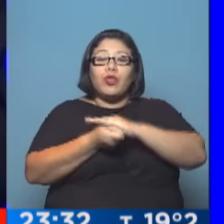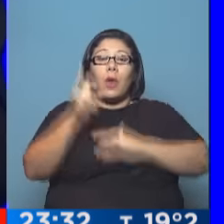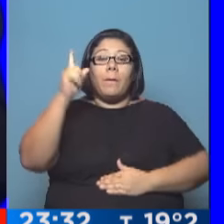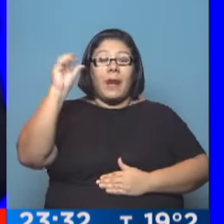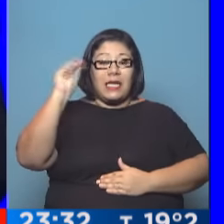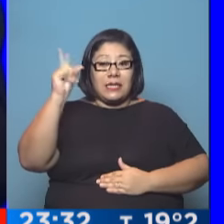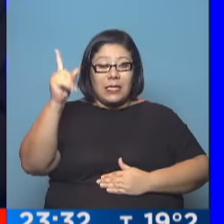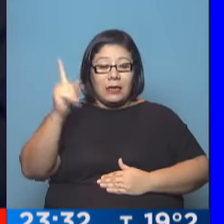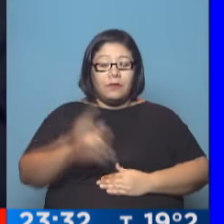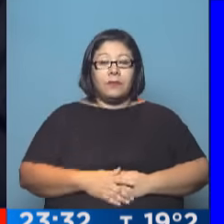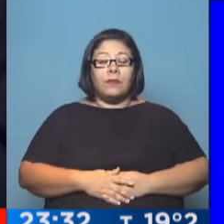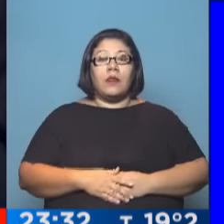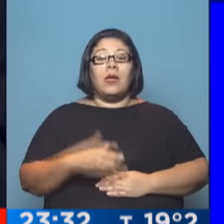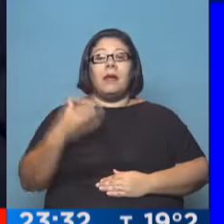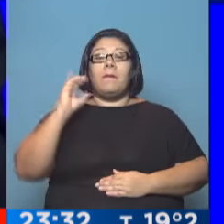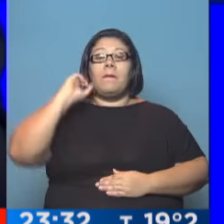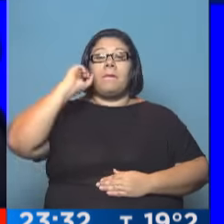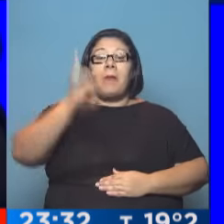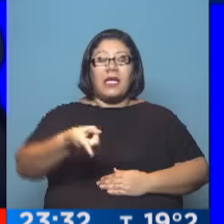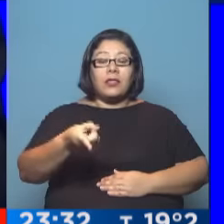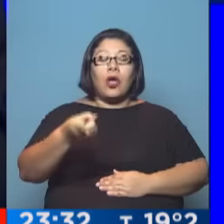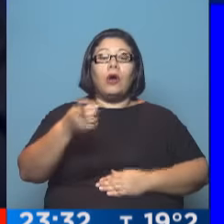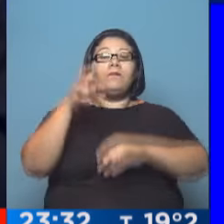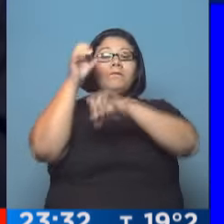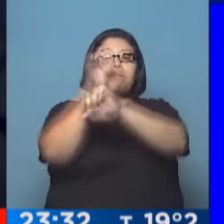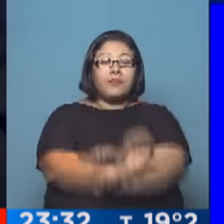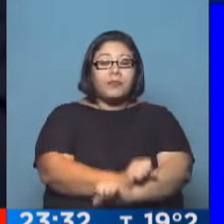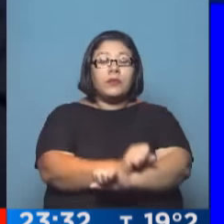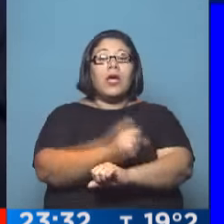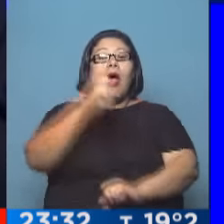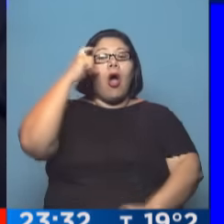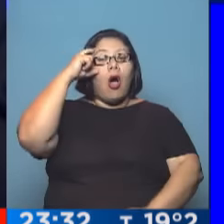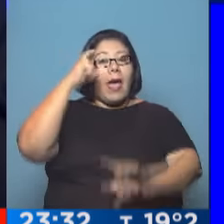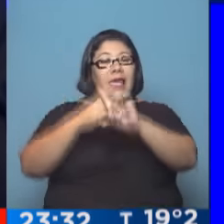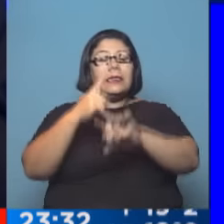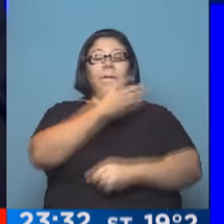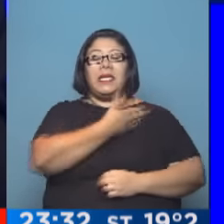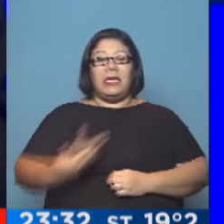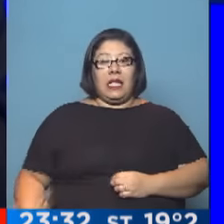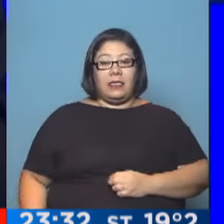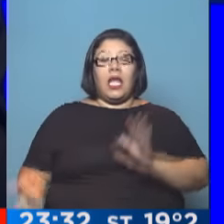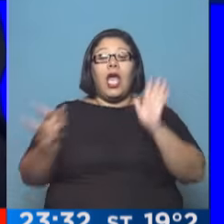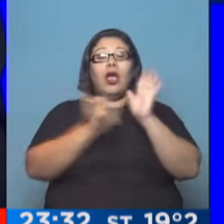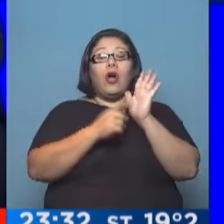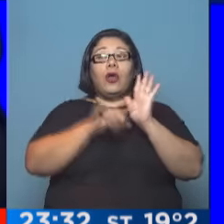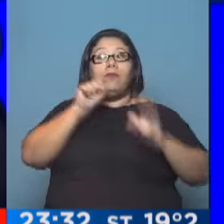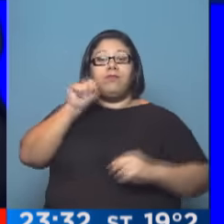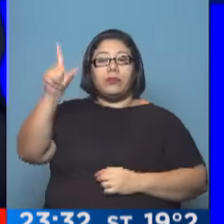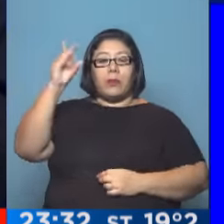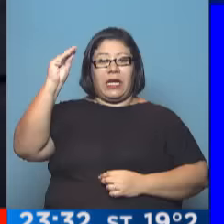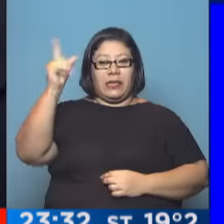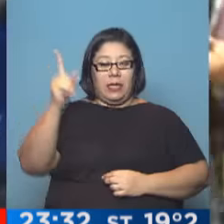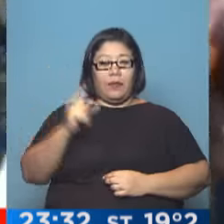mandó a detener coercitivamente a Lula. ¿Qué quiere decir esto? Una figura que existe en el Código Procesal Brasilero por el cual un juez decide